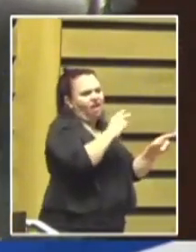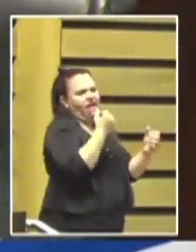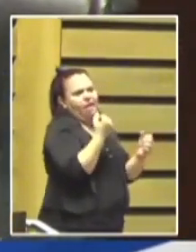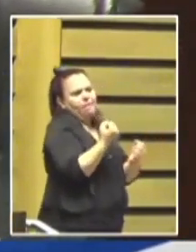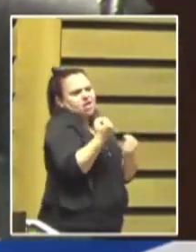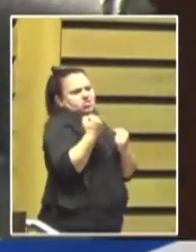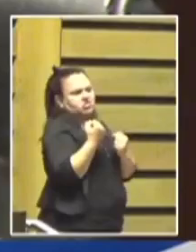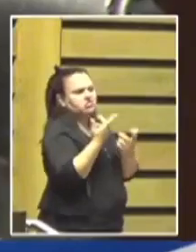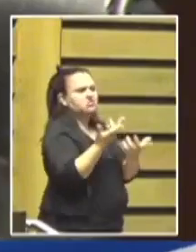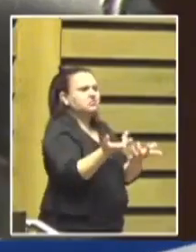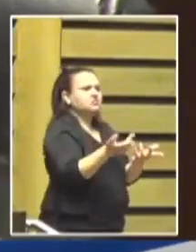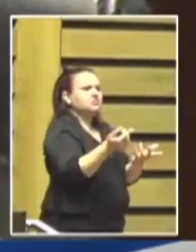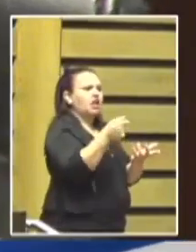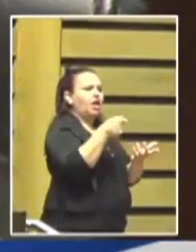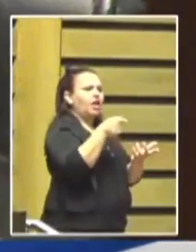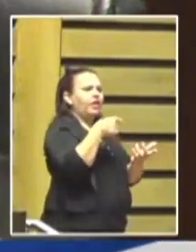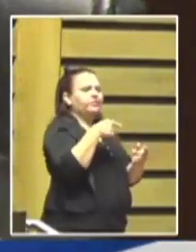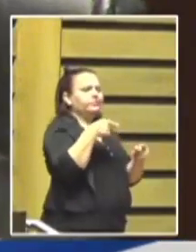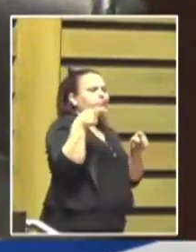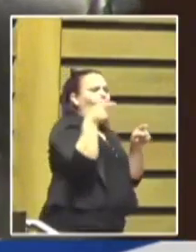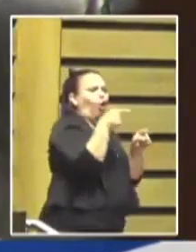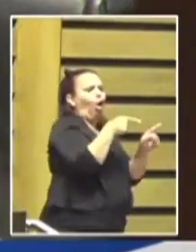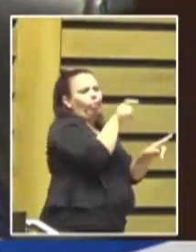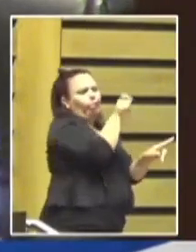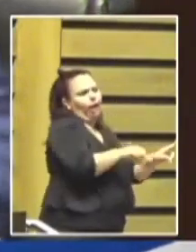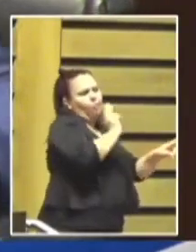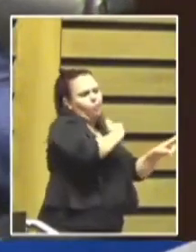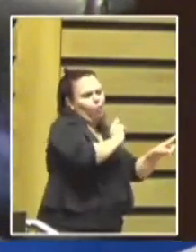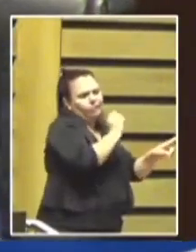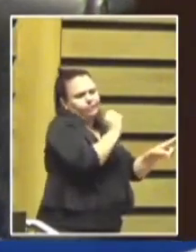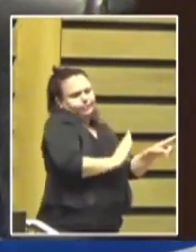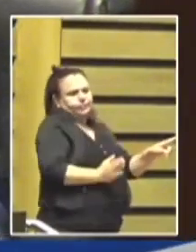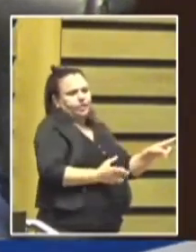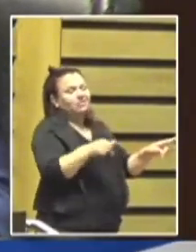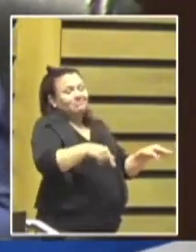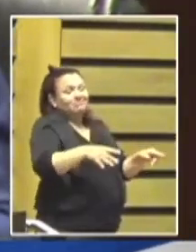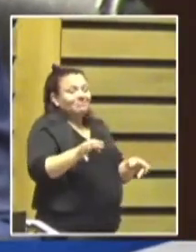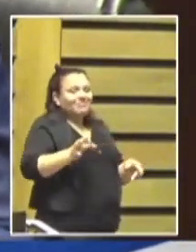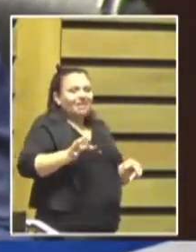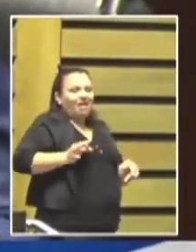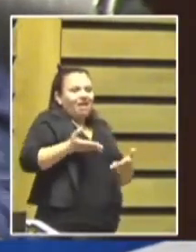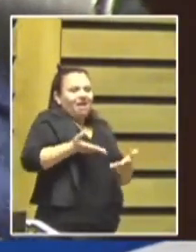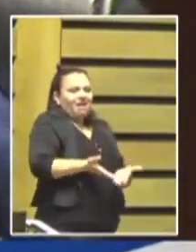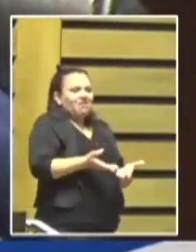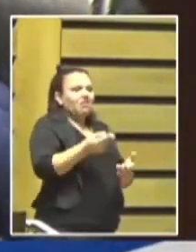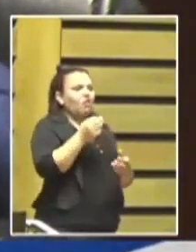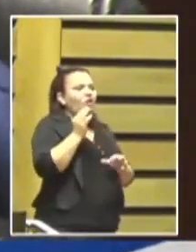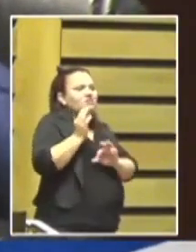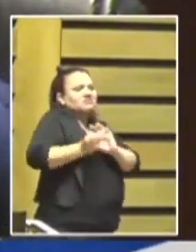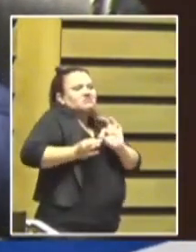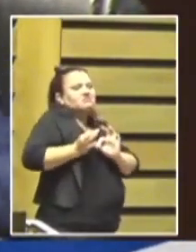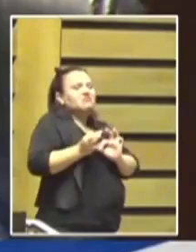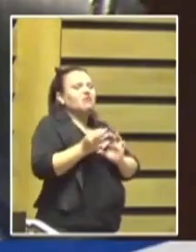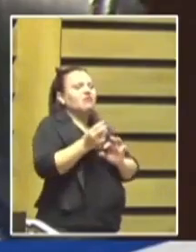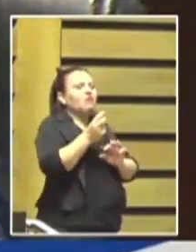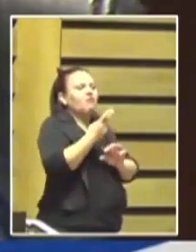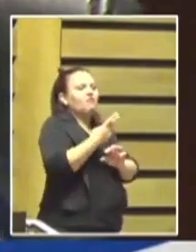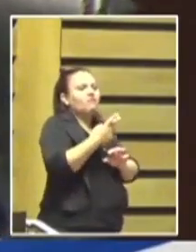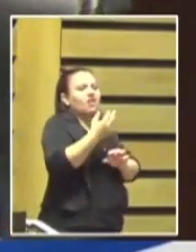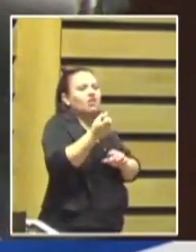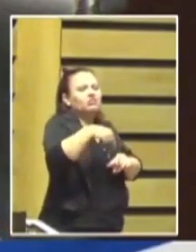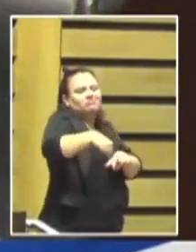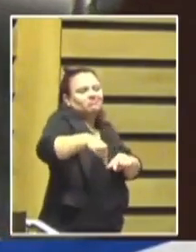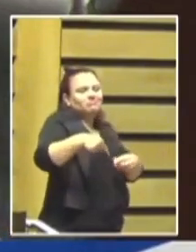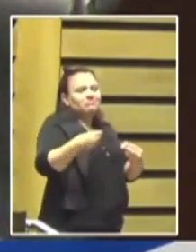no es posible obviar, obviar, como ciudadanos de pleno siglo XXI, la verdad que tal vez él es un ciudadano